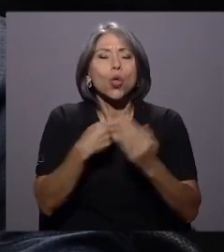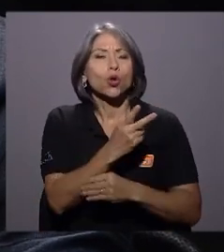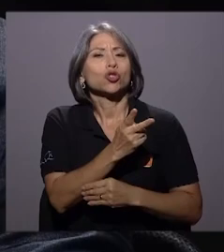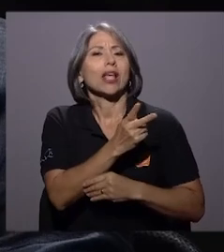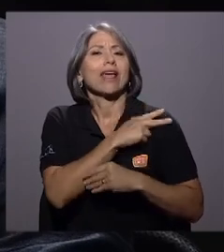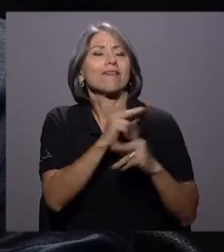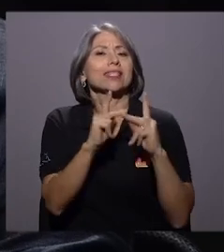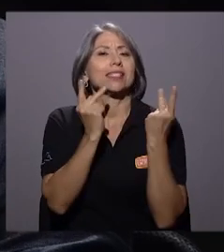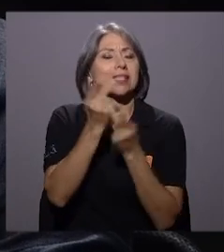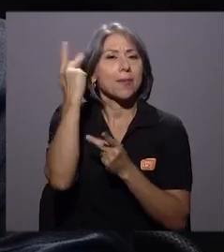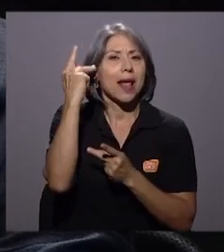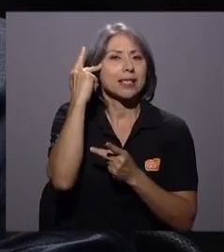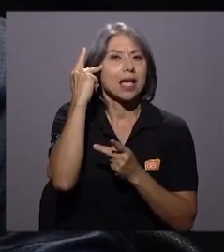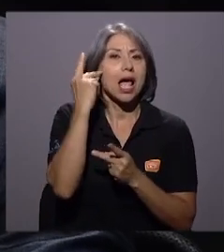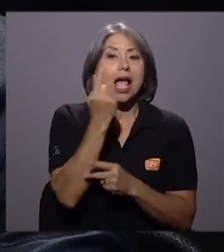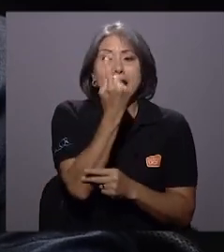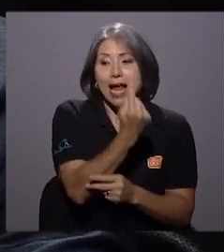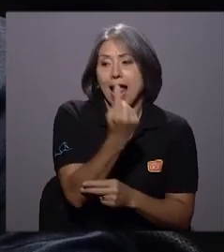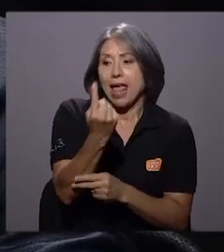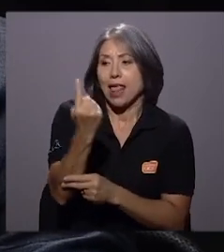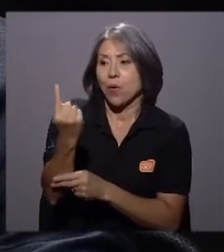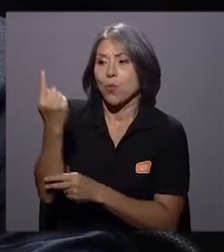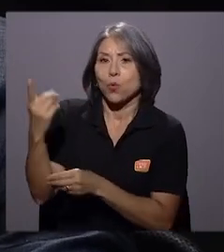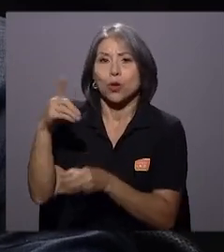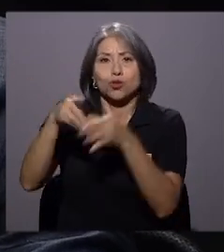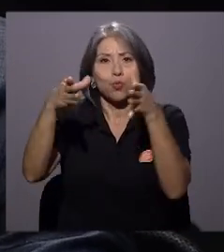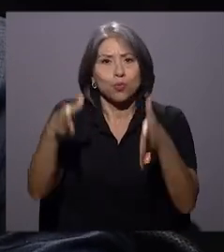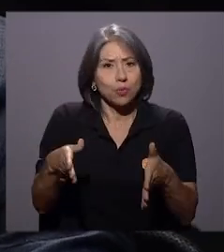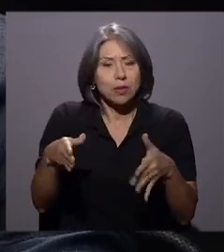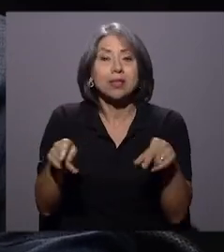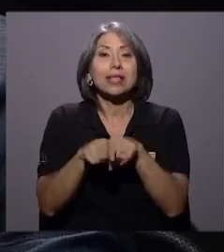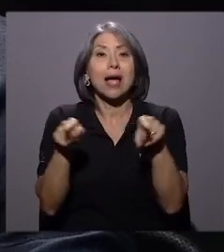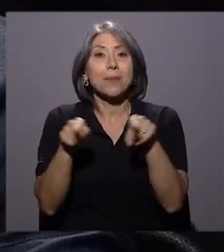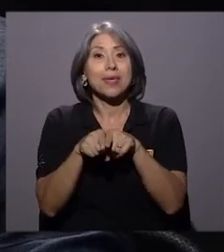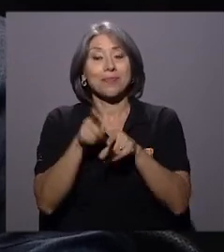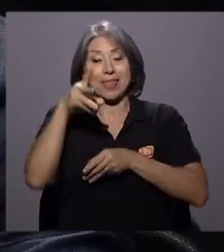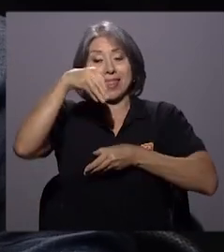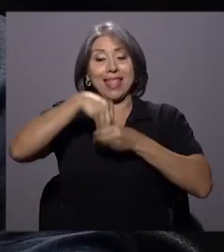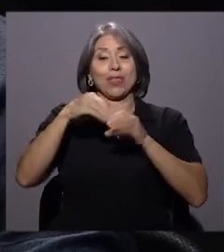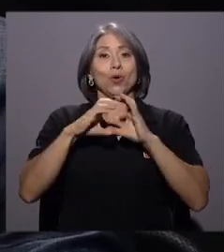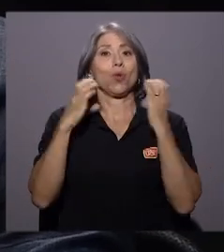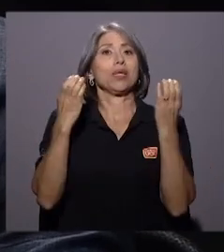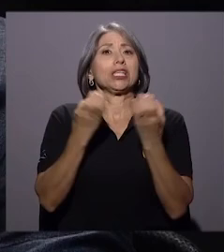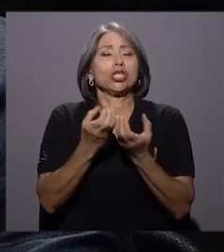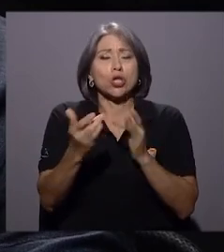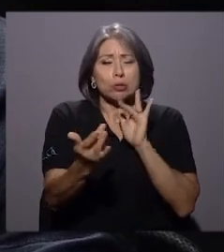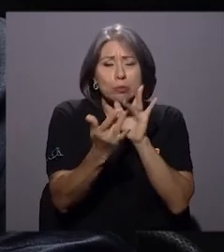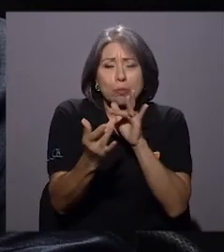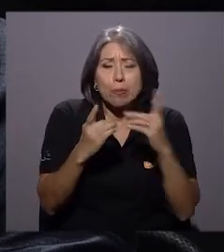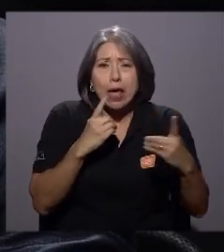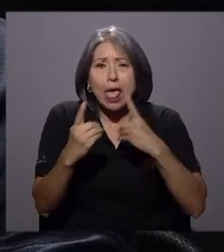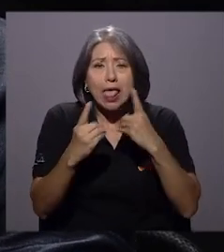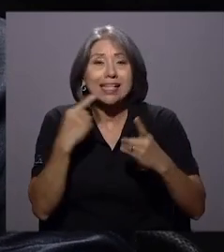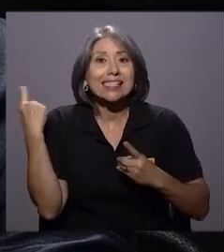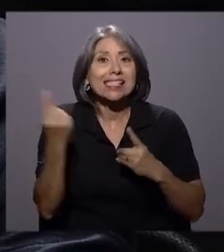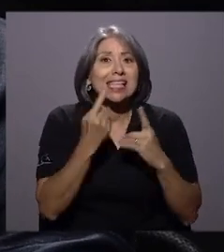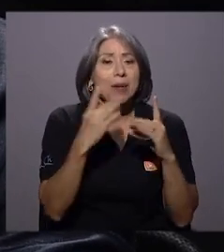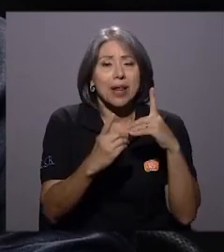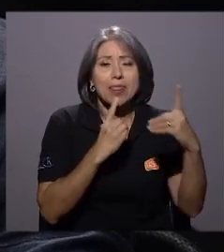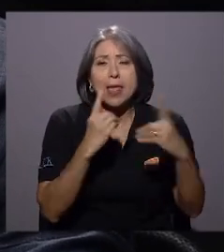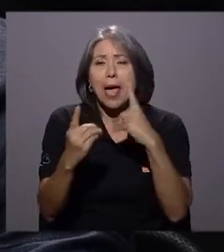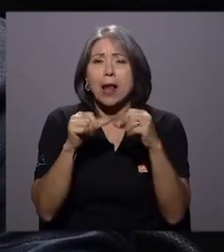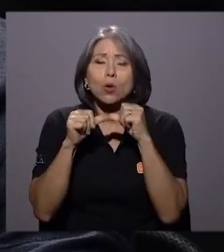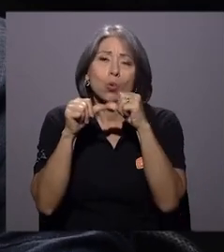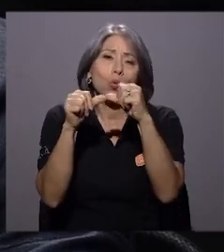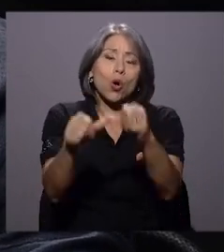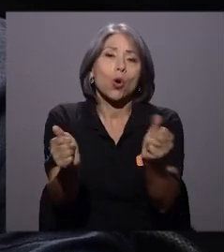uno de los diputados cuando fue necesario, a lo interno de la comisión, diálogo permanente con los sectores, el sector empresarial